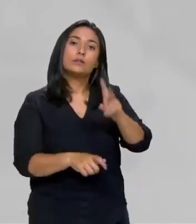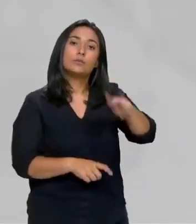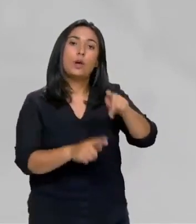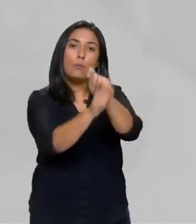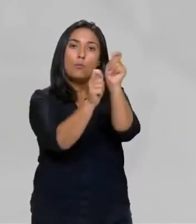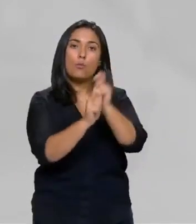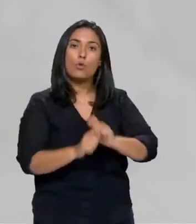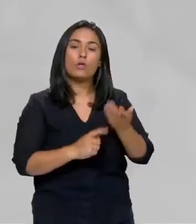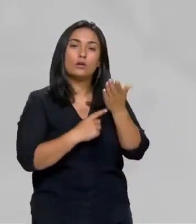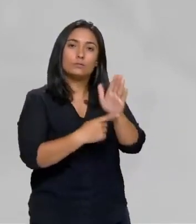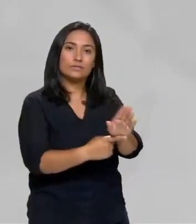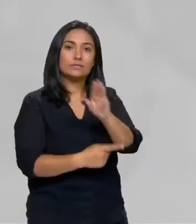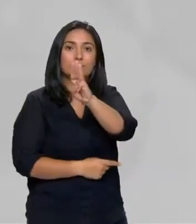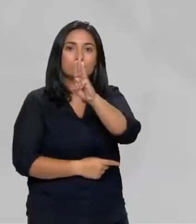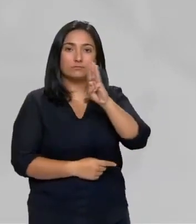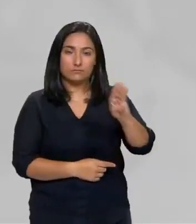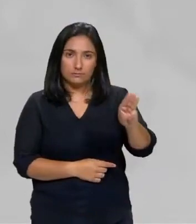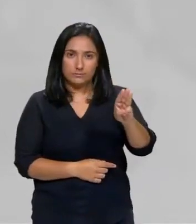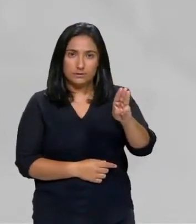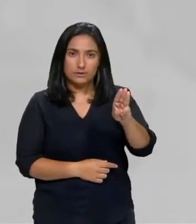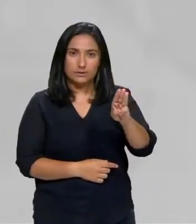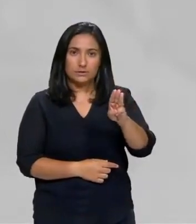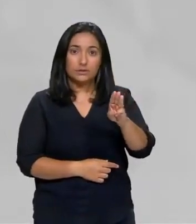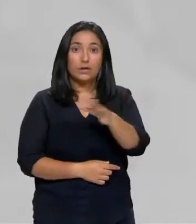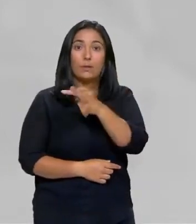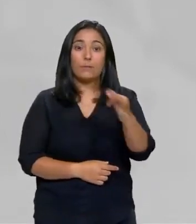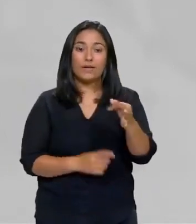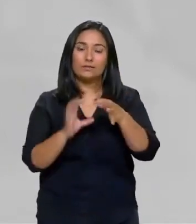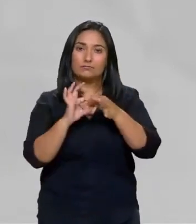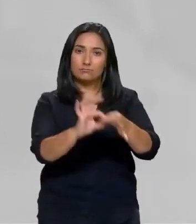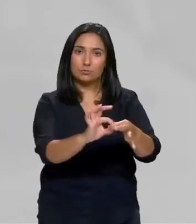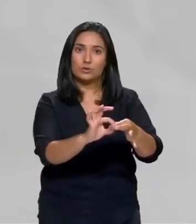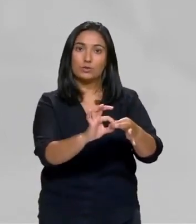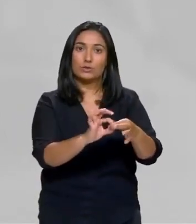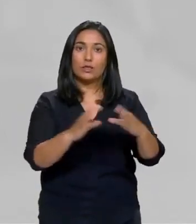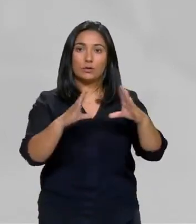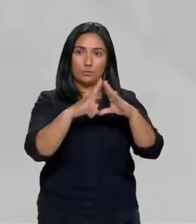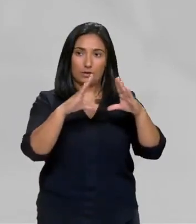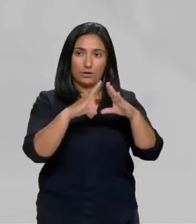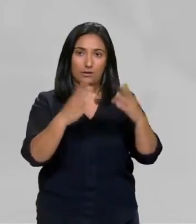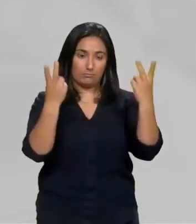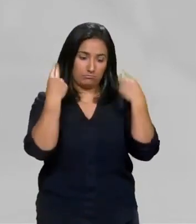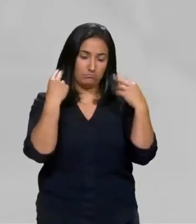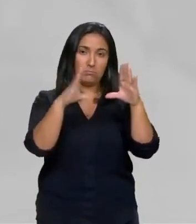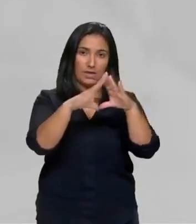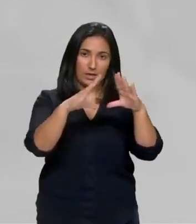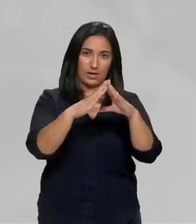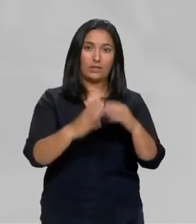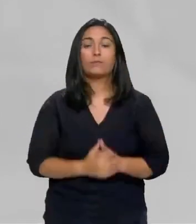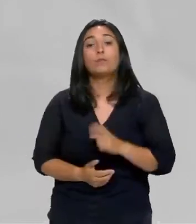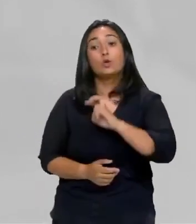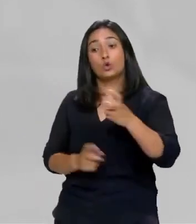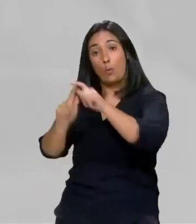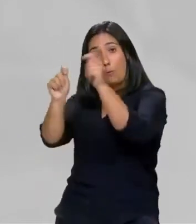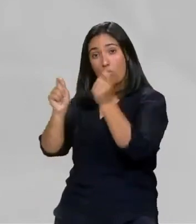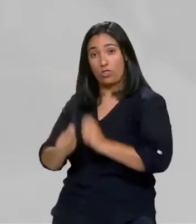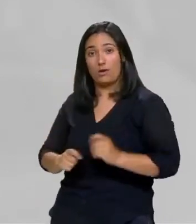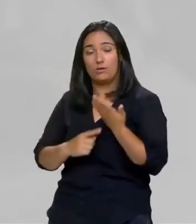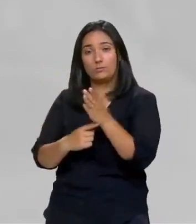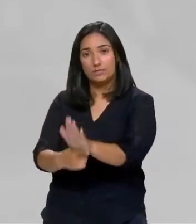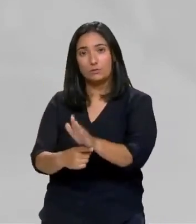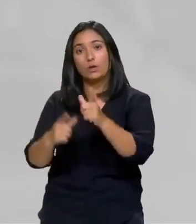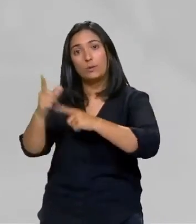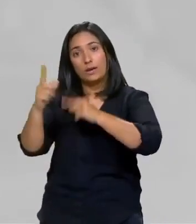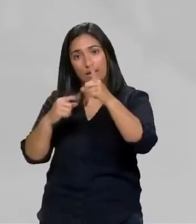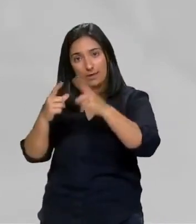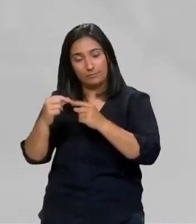representa o Partido Popular e das forzas subordinadas a Madrid e por outro está o modelo que representamos desde o BNG